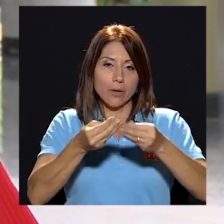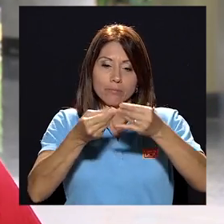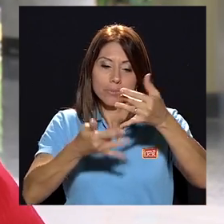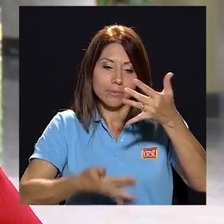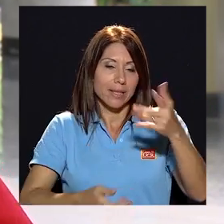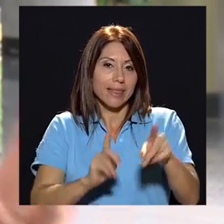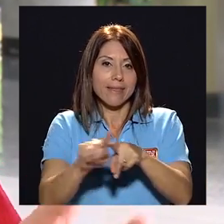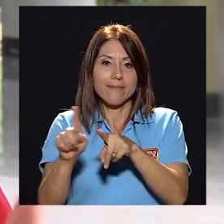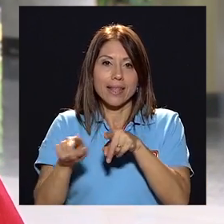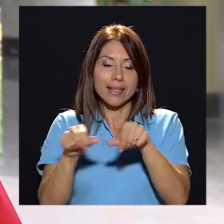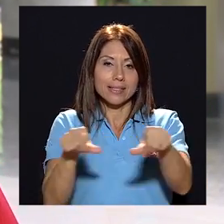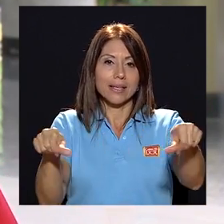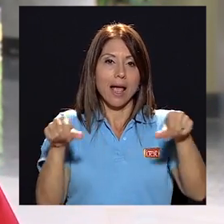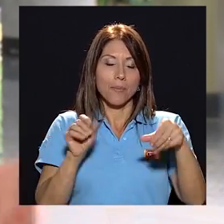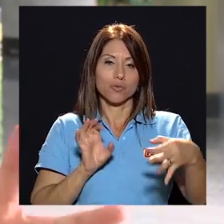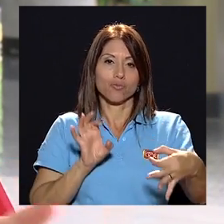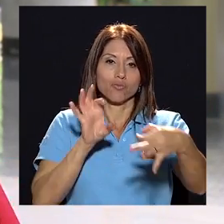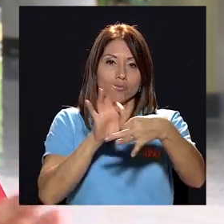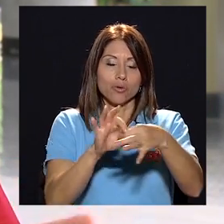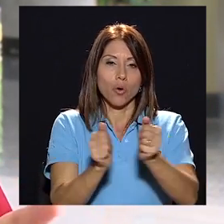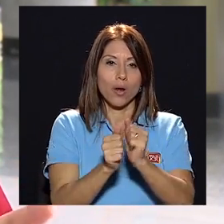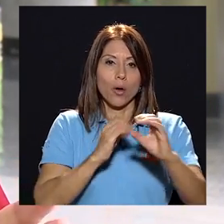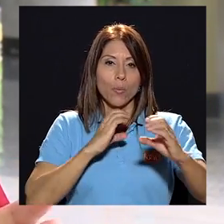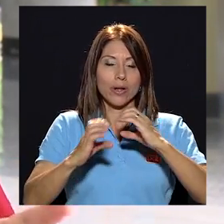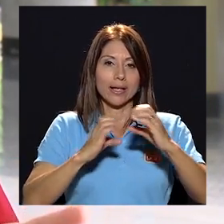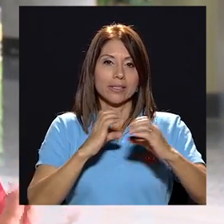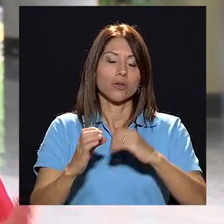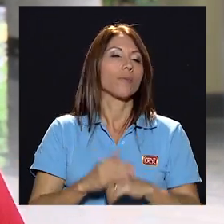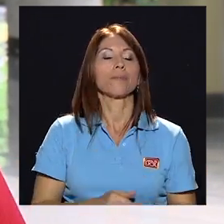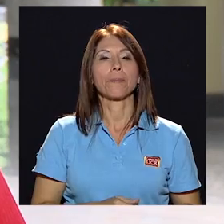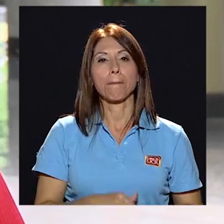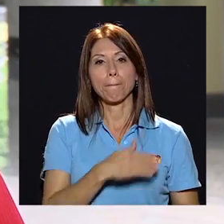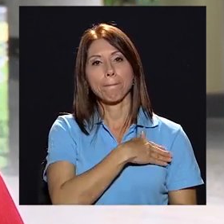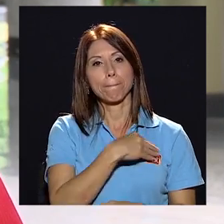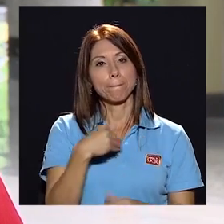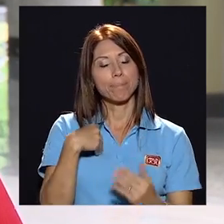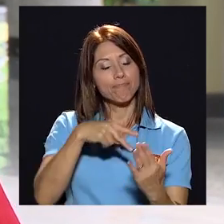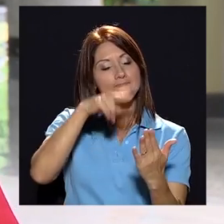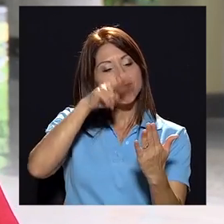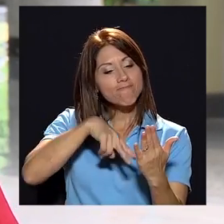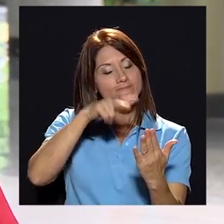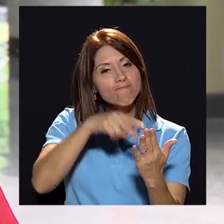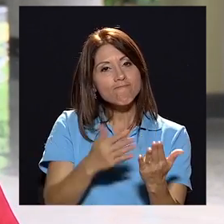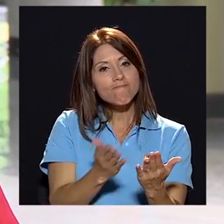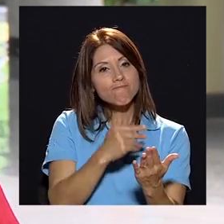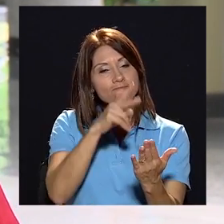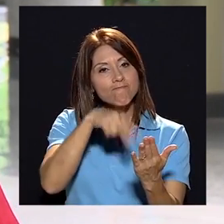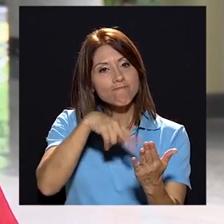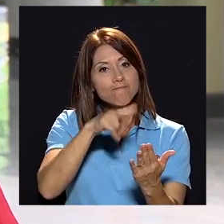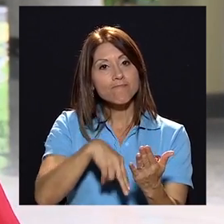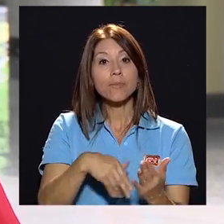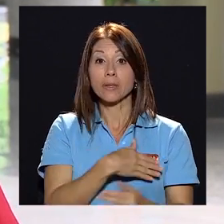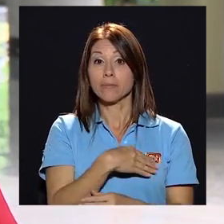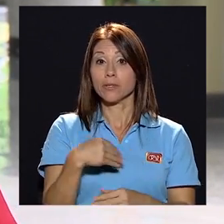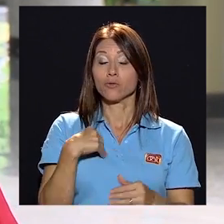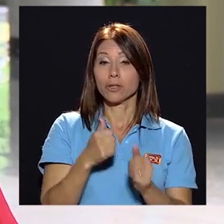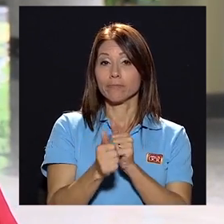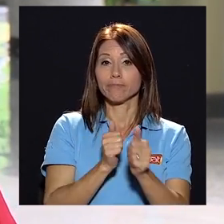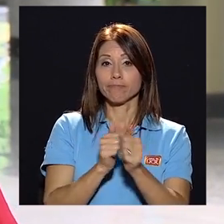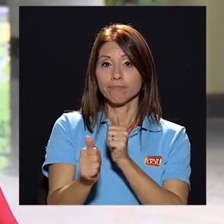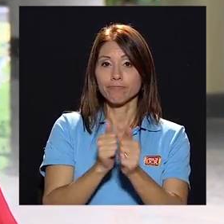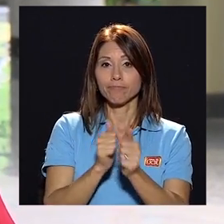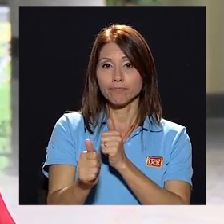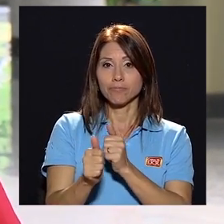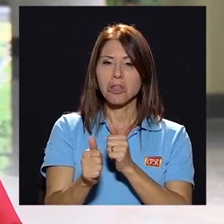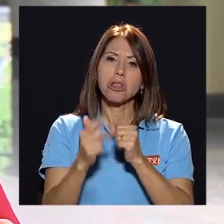en fin, una serie de campos relacionados con la comunicación. A mí me gusta la lectura, me gusta hacer deporte, de